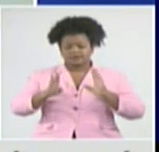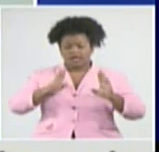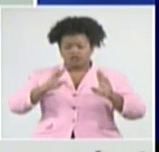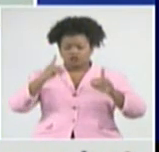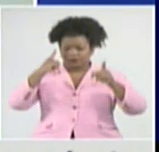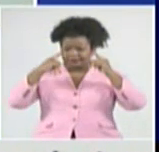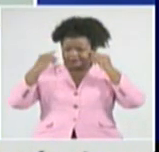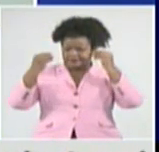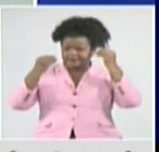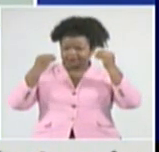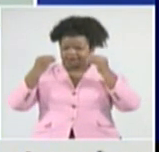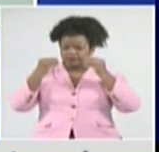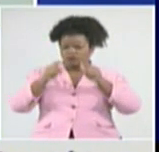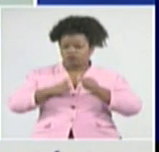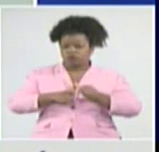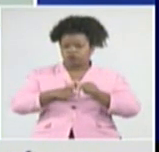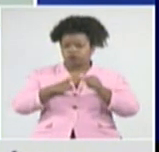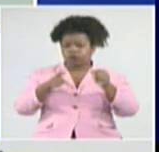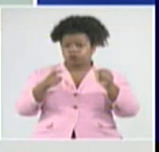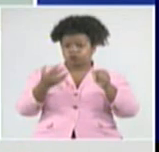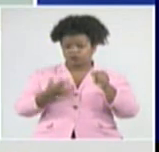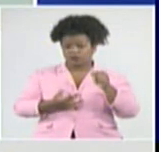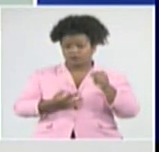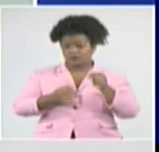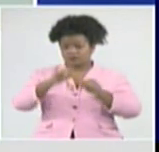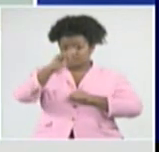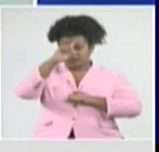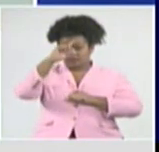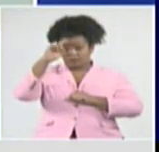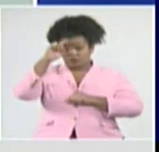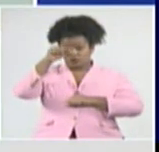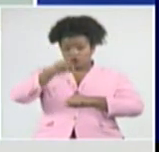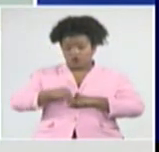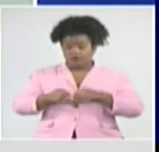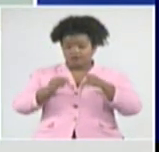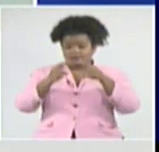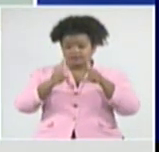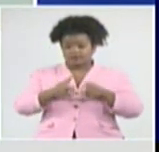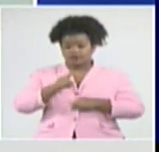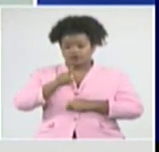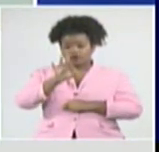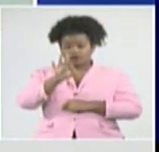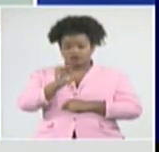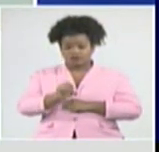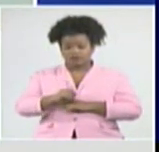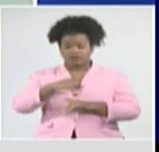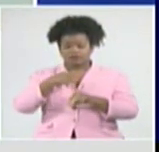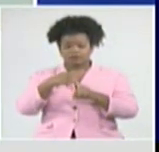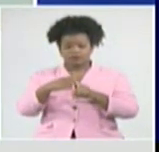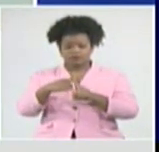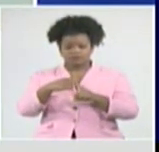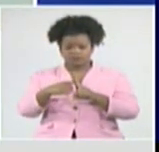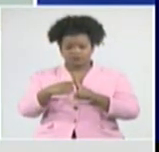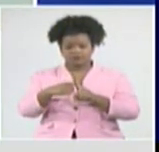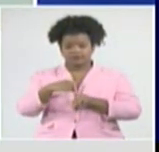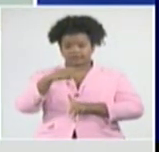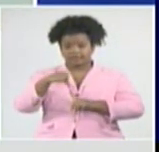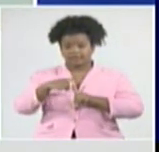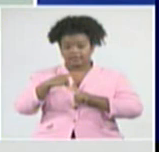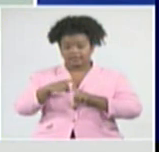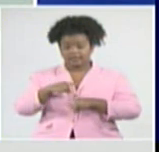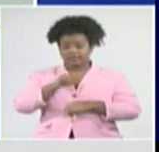las autoridades sanitarias, Santiespíritus, hoy con 180 casos positivos, Trinidad 64,